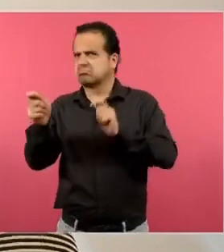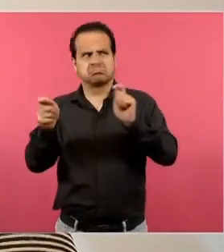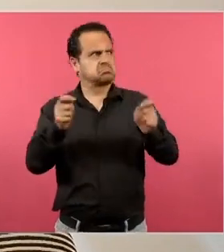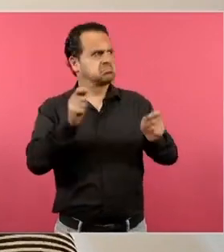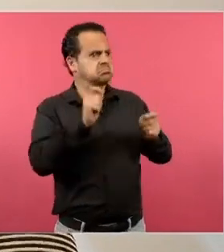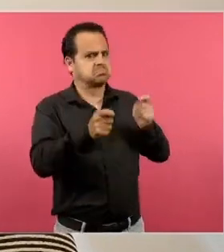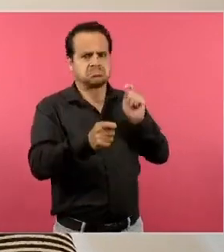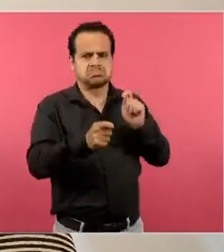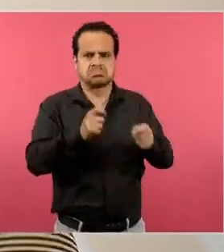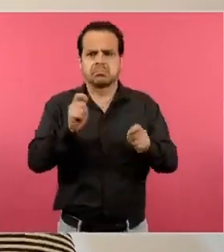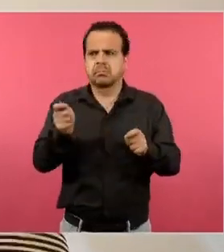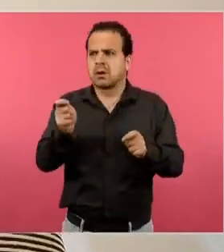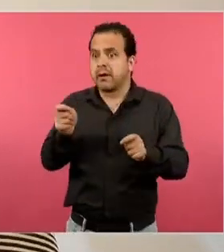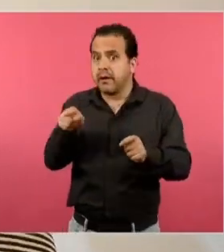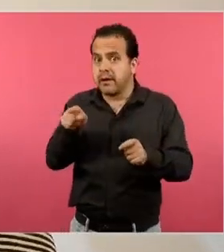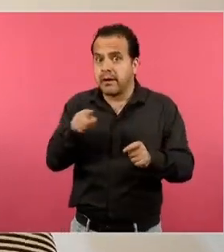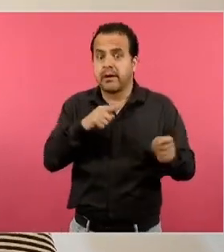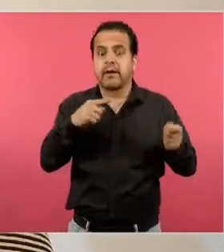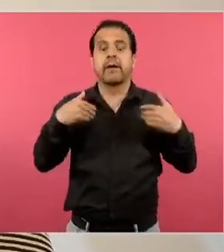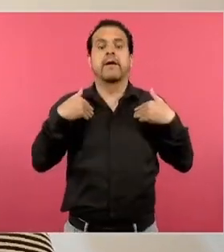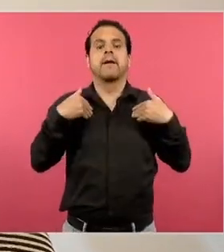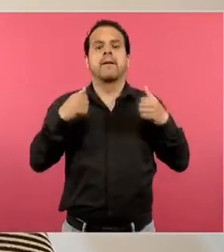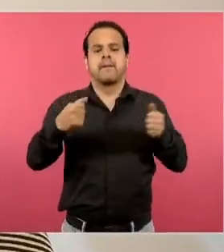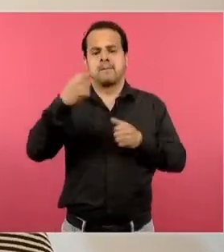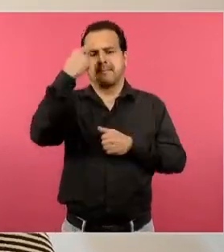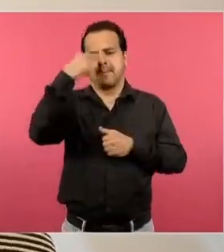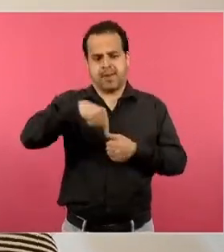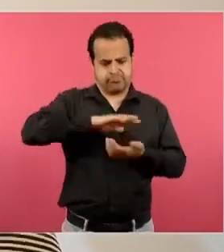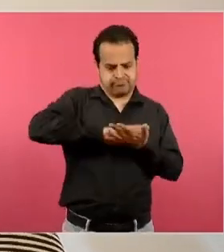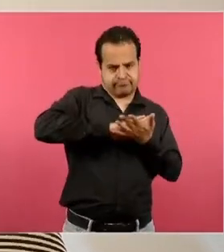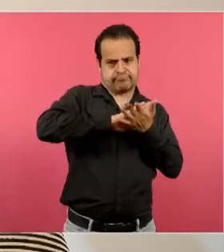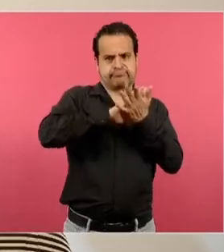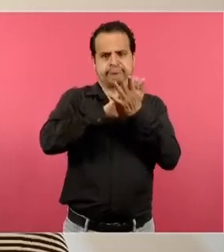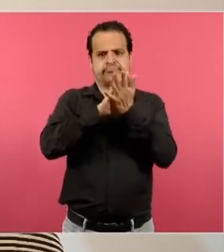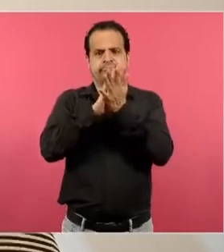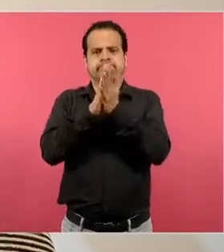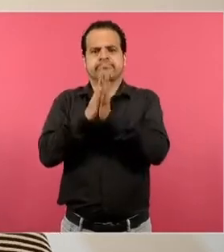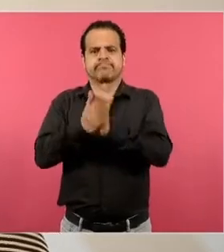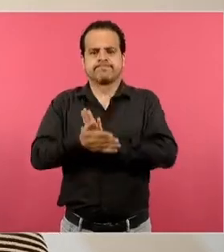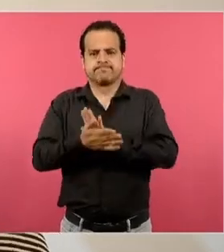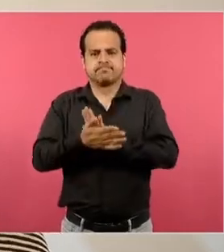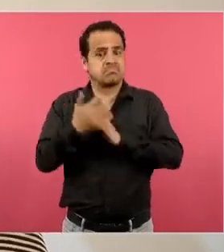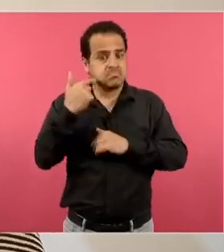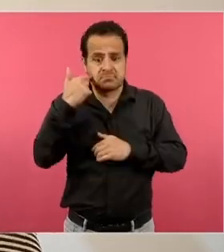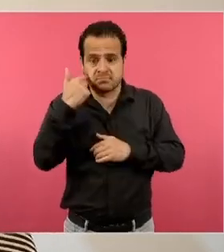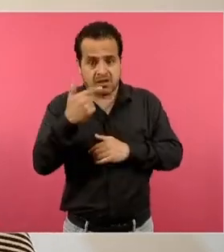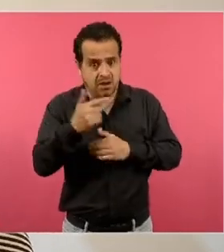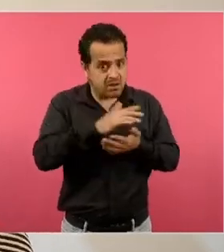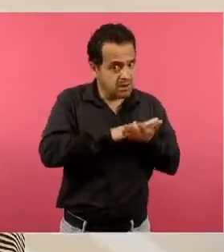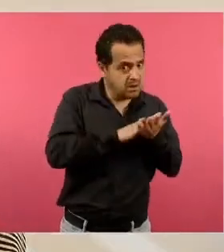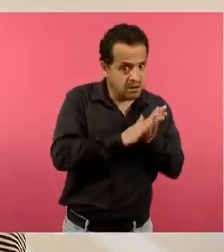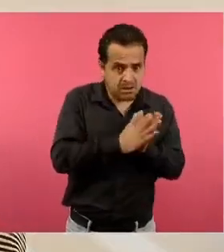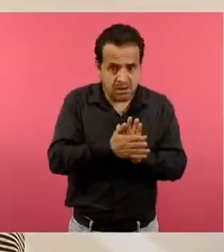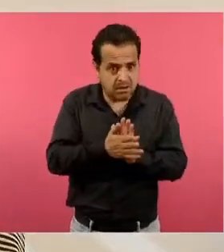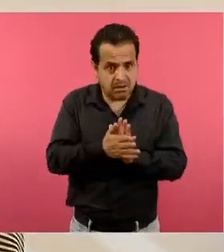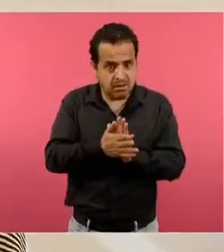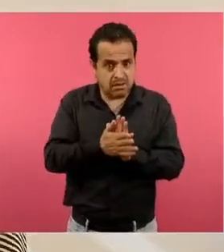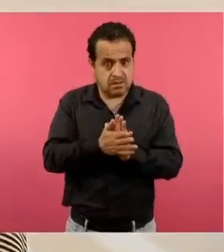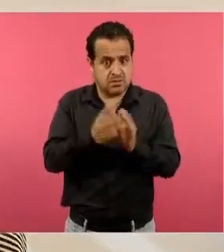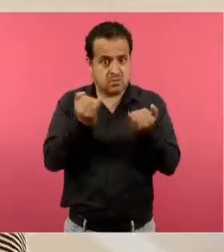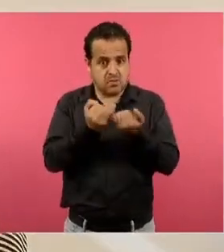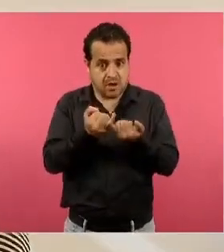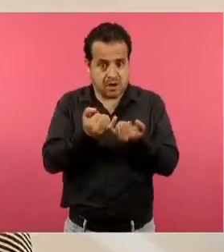justamente si queremos transformar, si queremos seguir pensando que los maestros y maestras son simples agentes